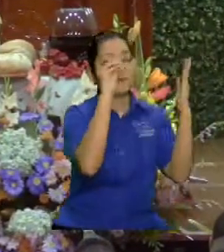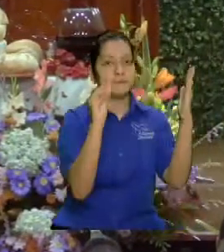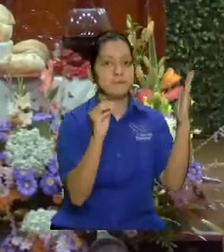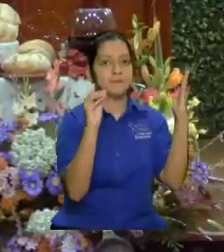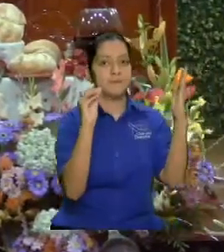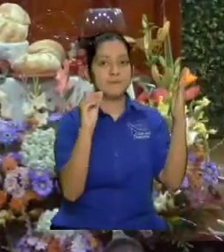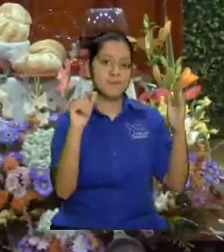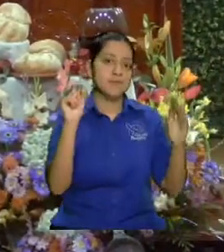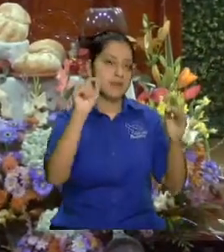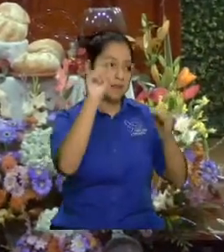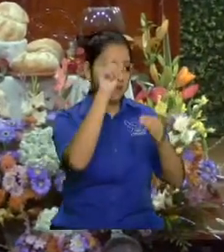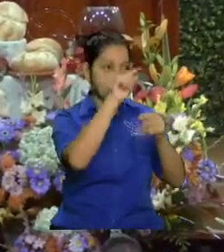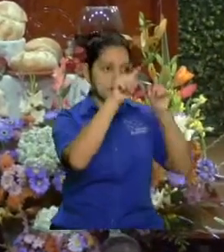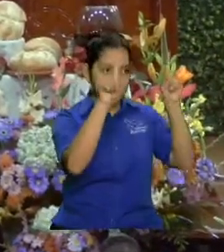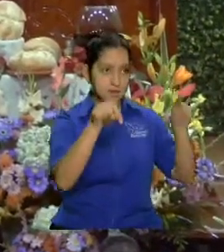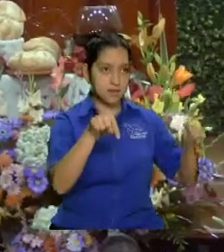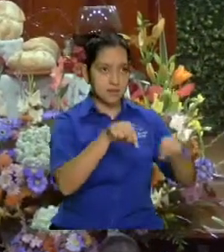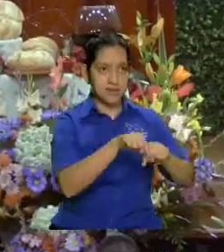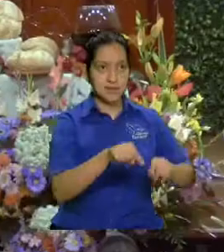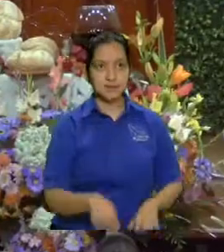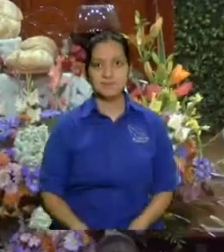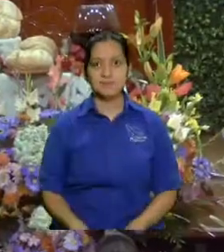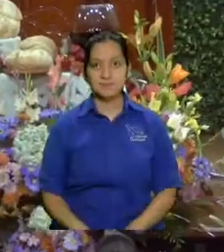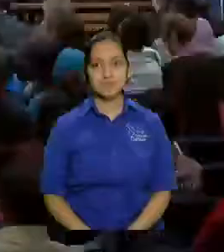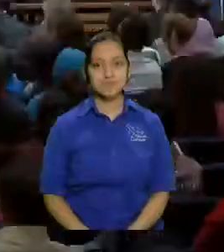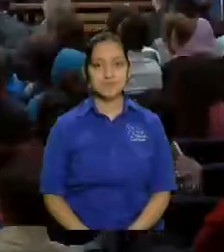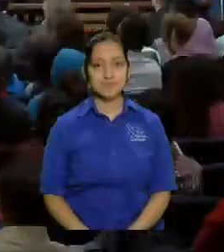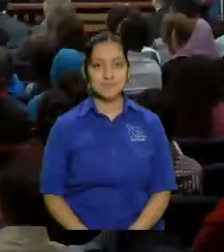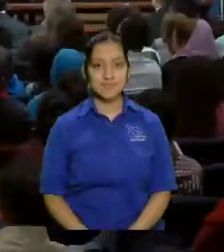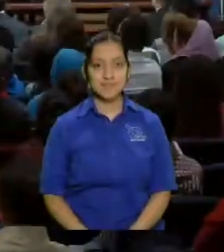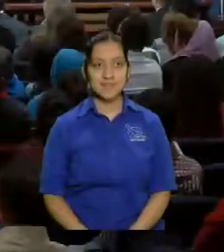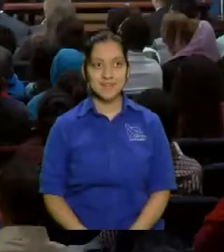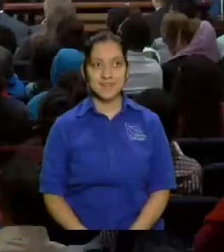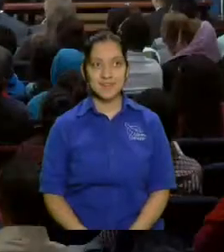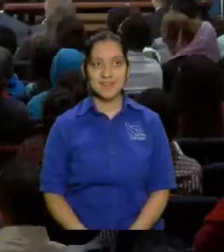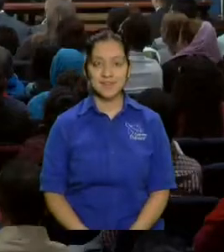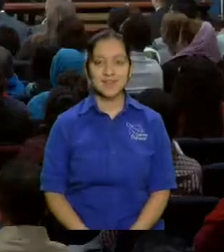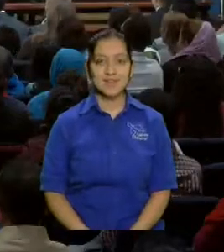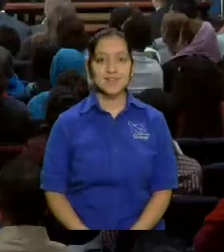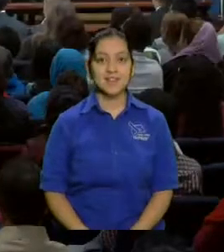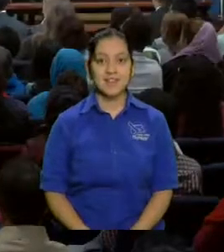así como aquellos que cuando meten un bol así o